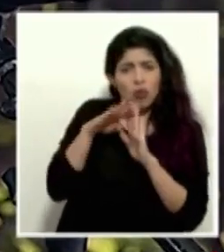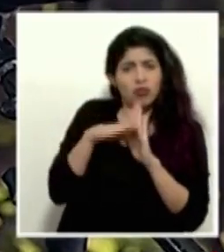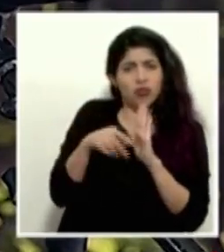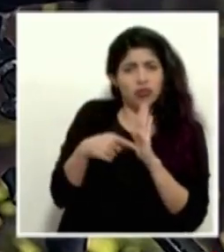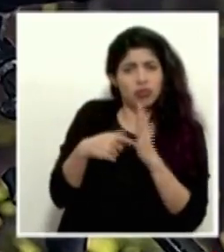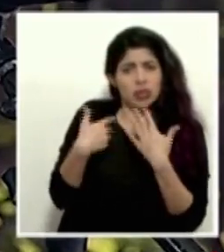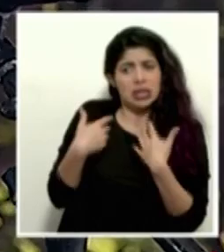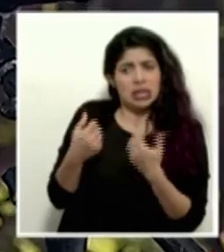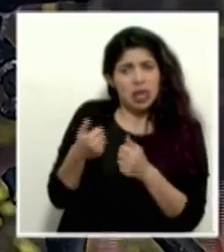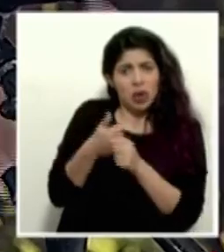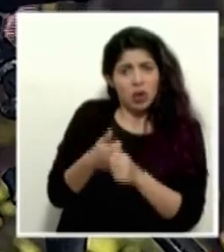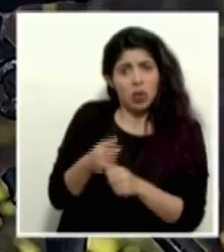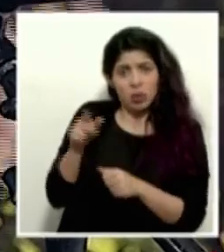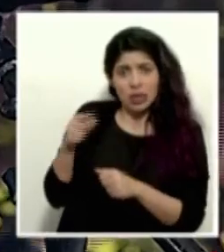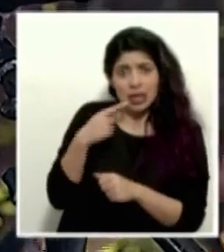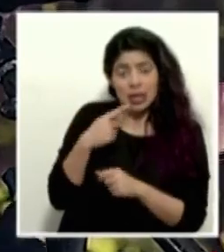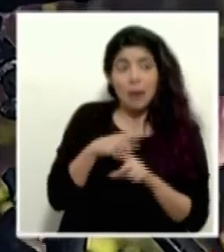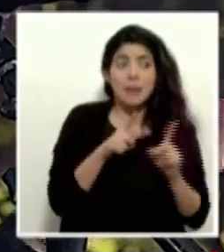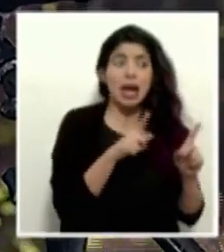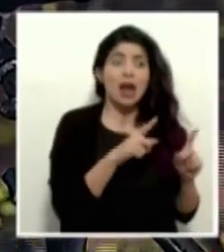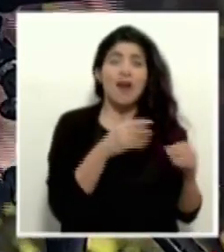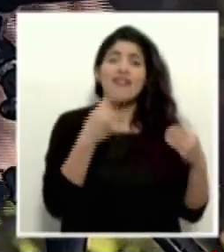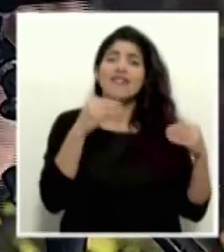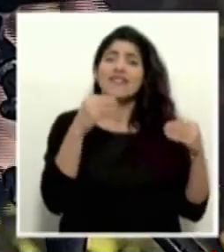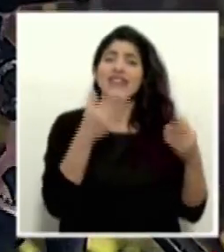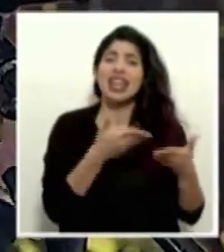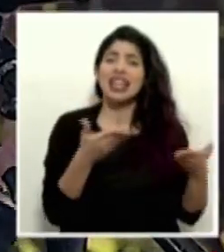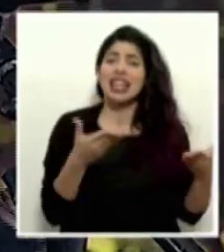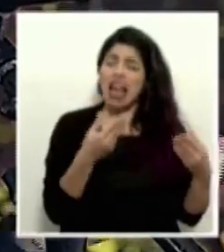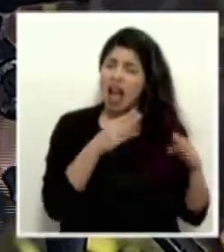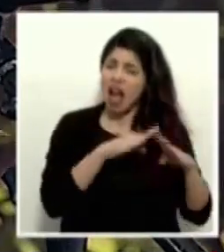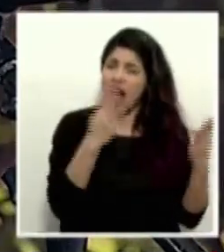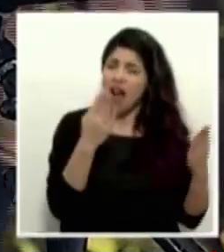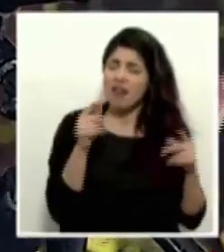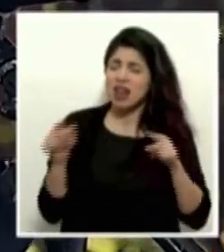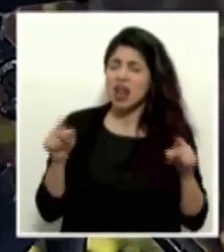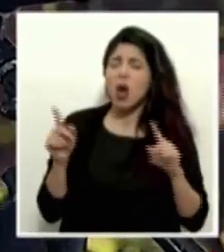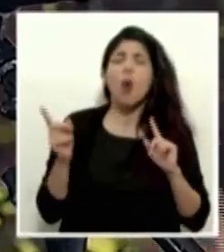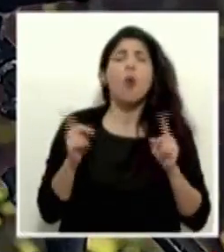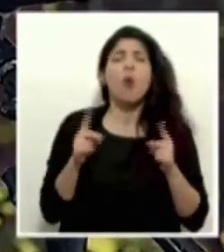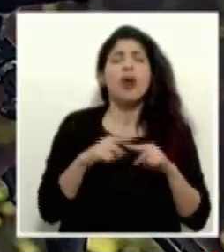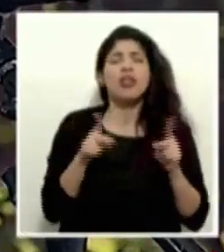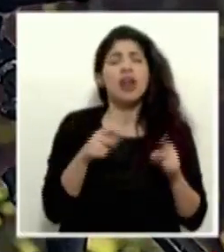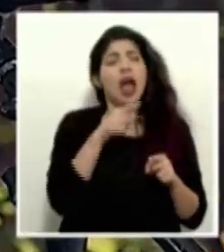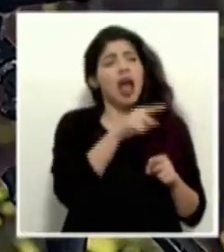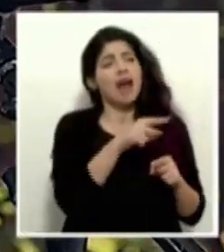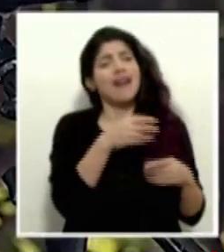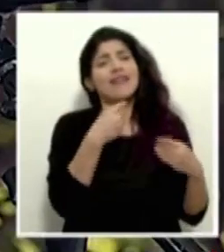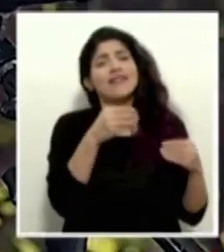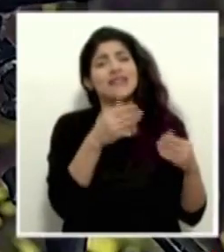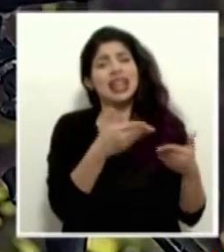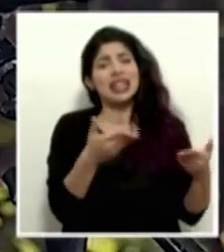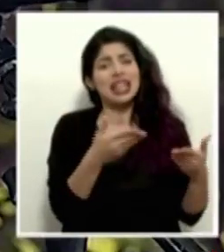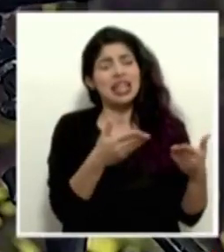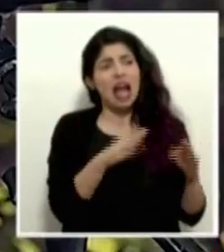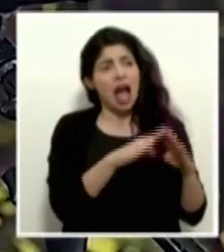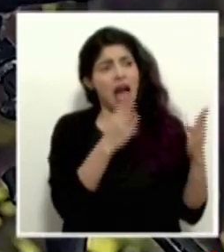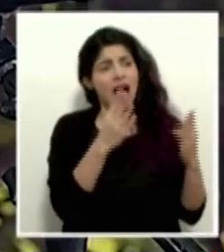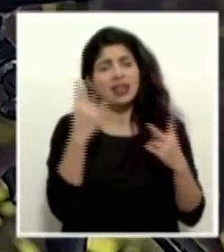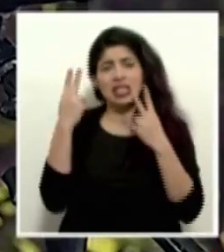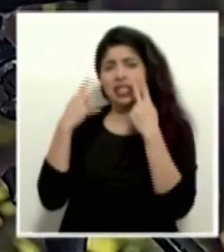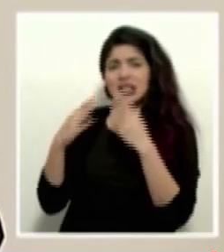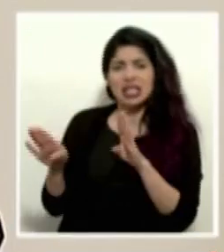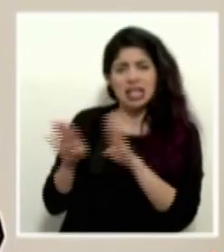sanitarias que ustedes establecen y la apertura de una ferretería, ¿cuál es la diferencia para tener la ferretería abierta pero tener cerrado el salón? Don Daniel.